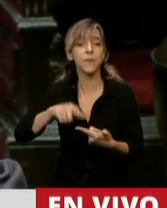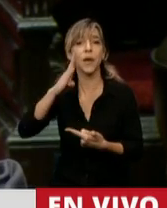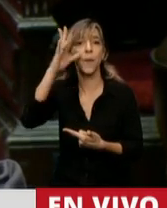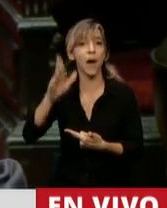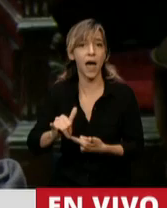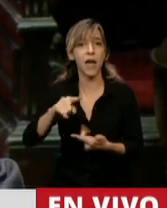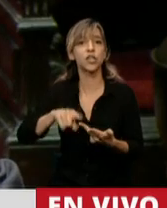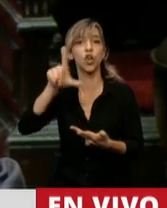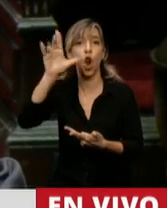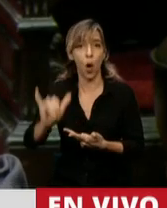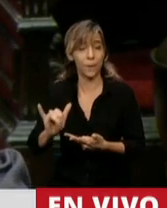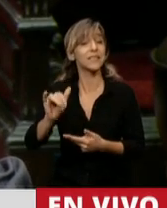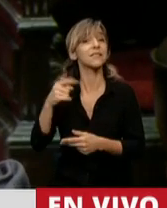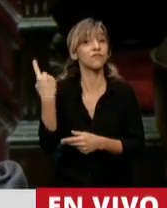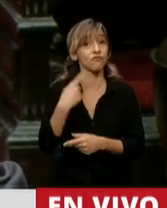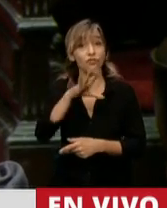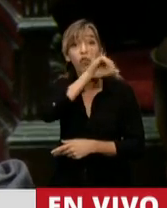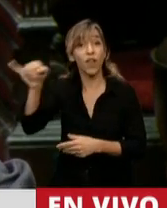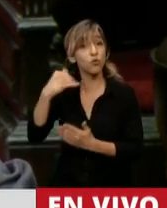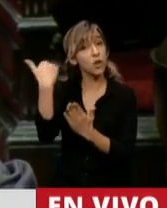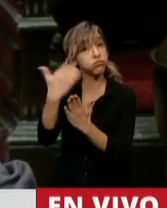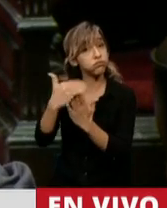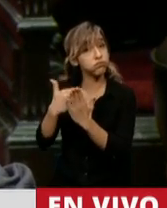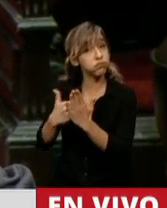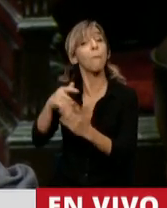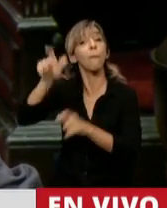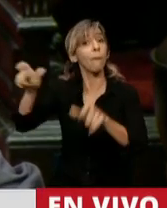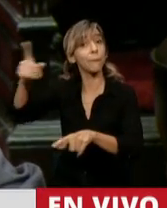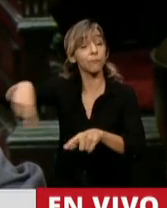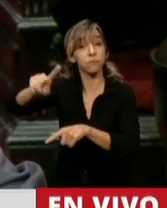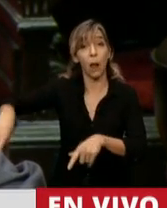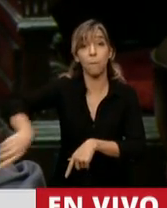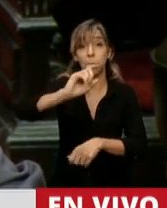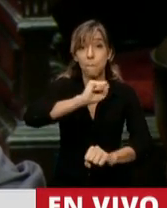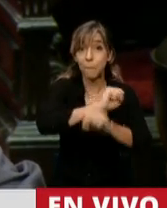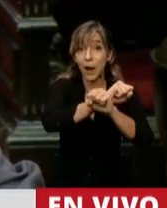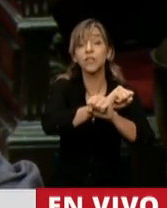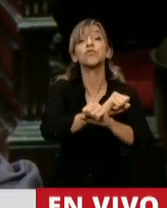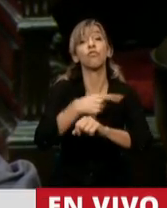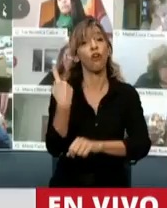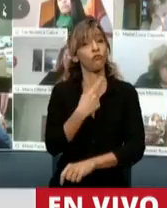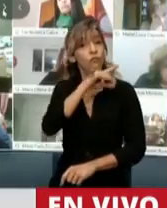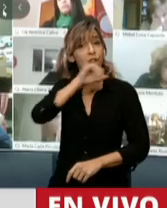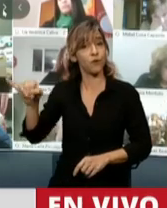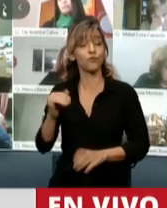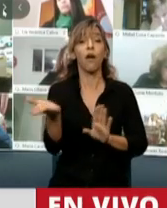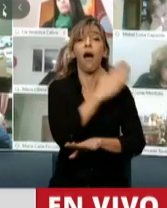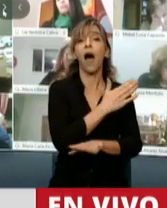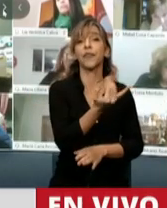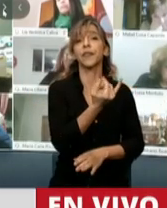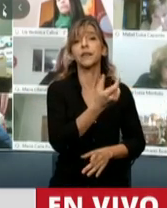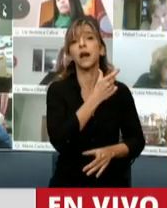Cristóbal López. Y todo lo que denunciamos en aquel momento y nos dijeron que no teníamos pruebas fue ampliamente probado